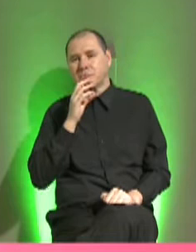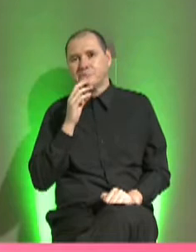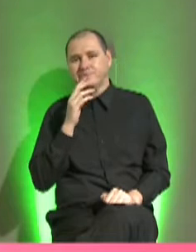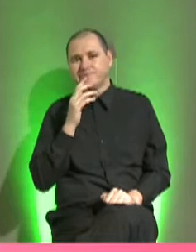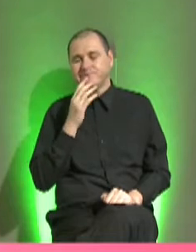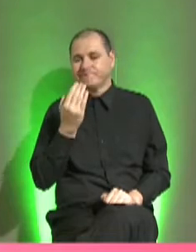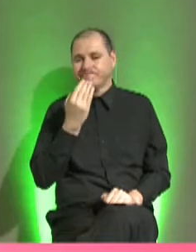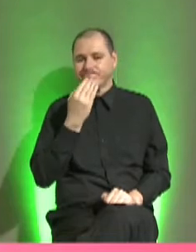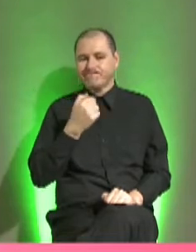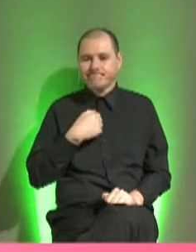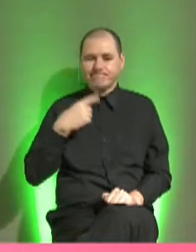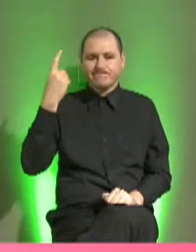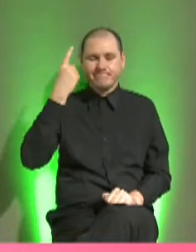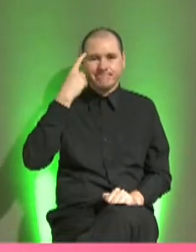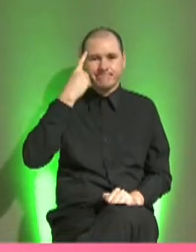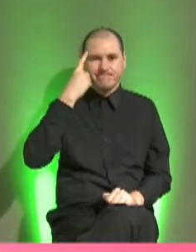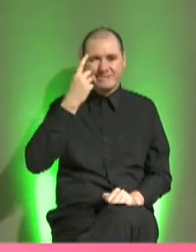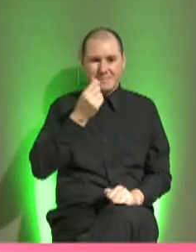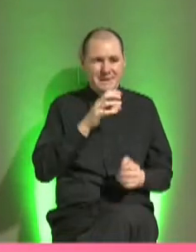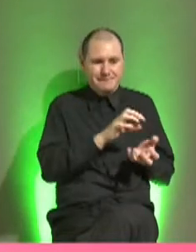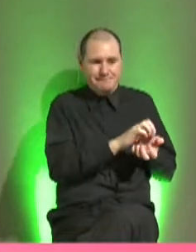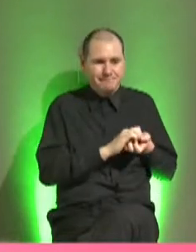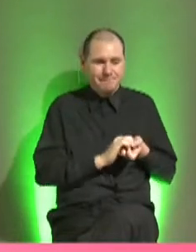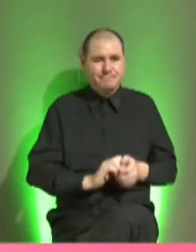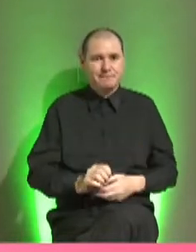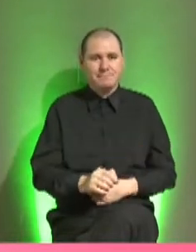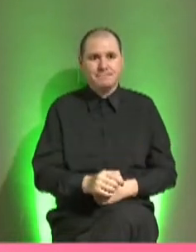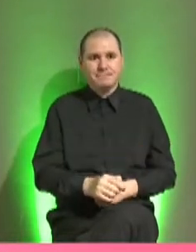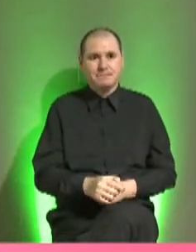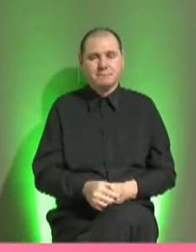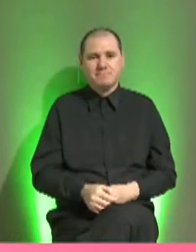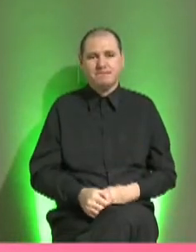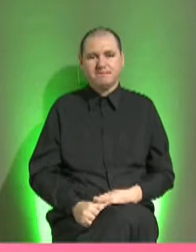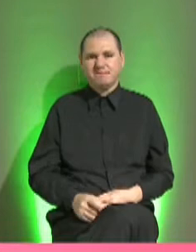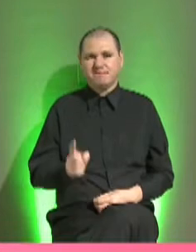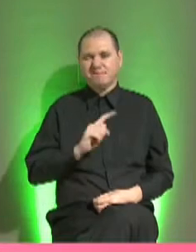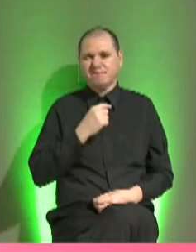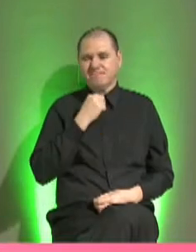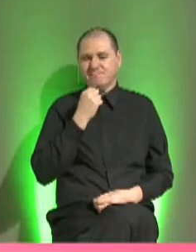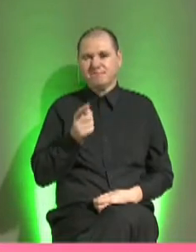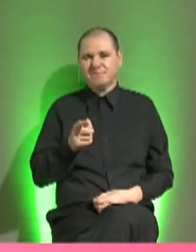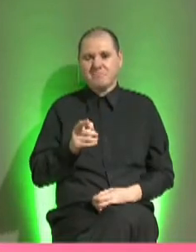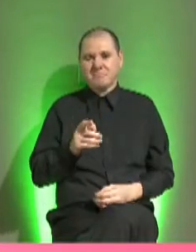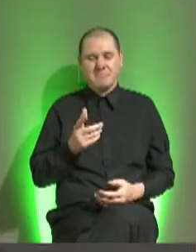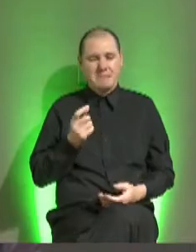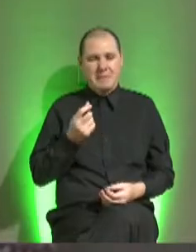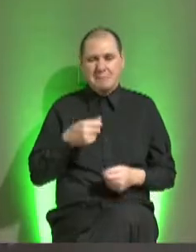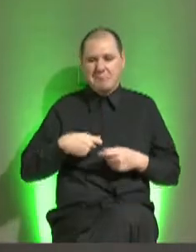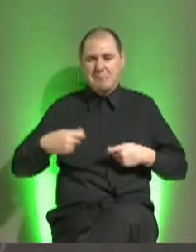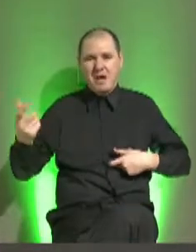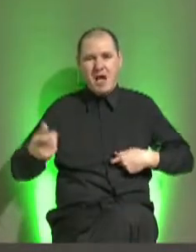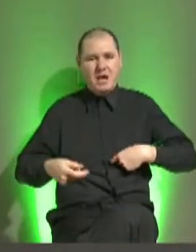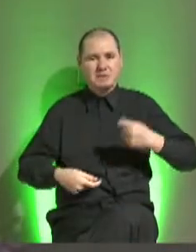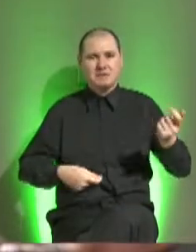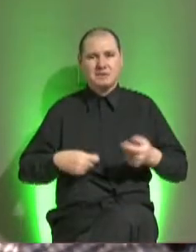súper consciente que no me iba a alcanzar esa plata. Me dije lo mismo, macanada lo que vas a hacer, la mitad te vas a quedar ahí, no vas a terminar.